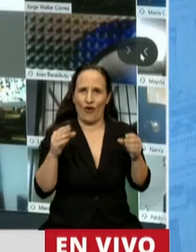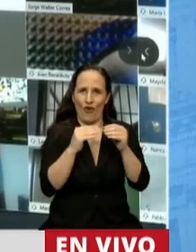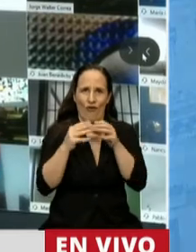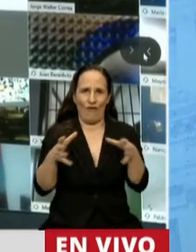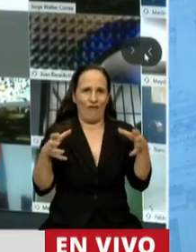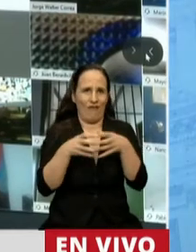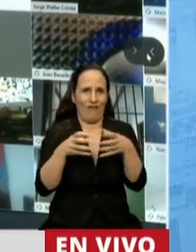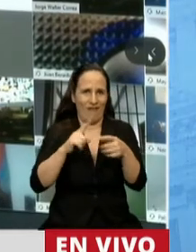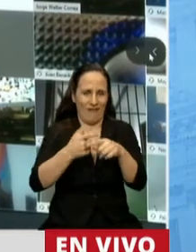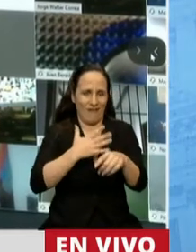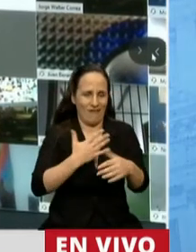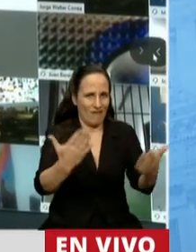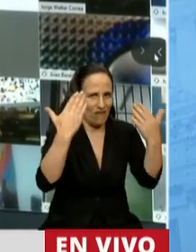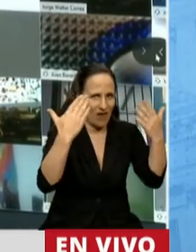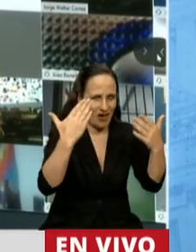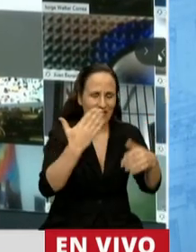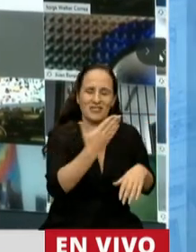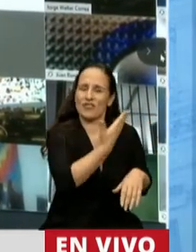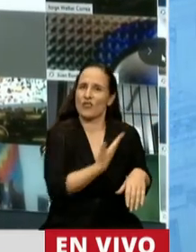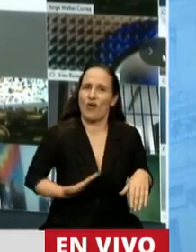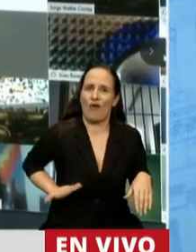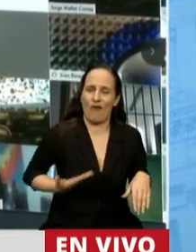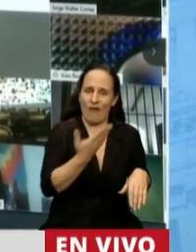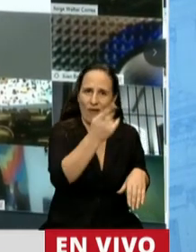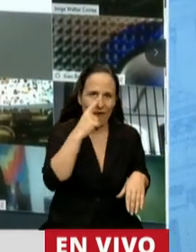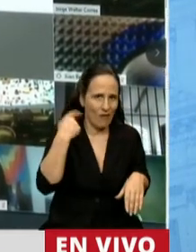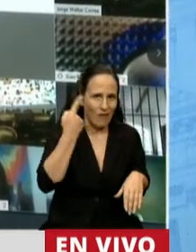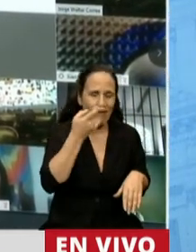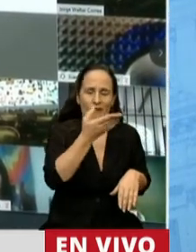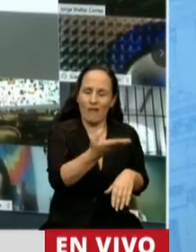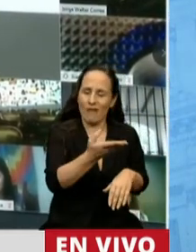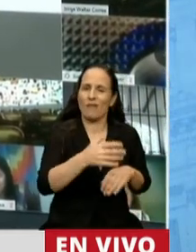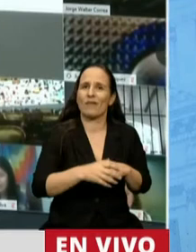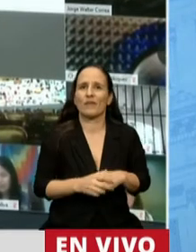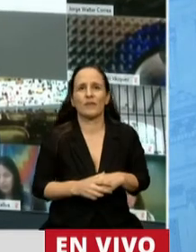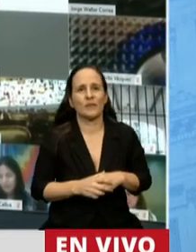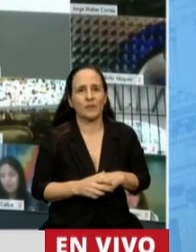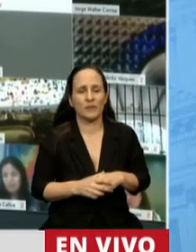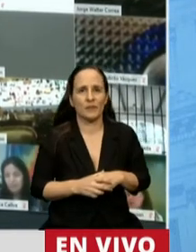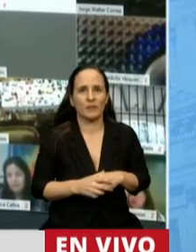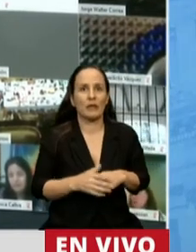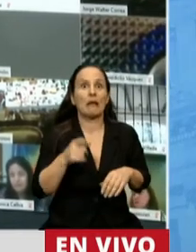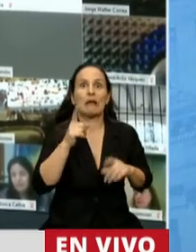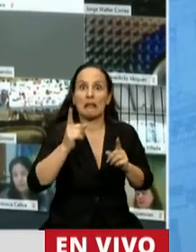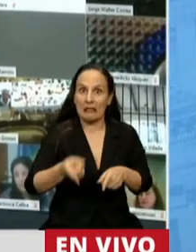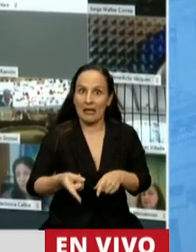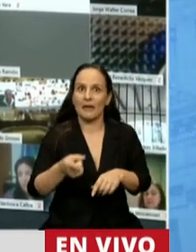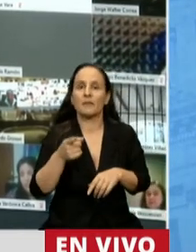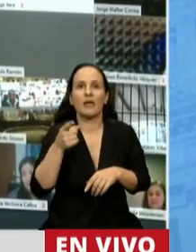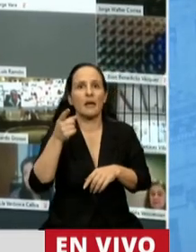compañeros y compañeras de bloque, al señor presidente de la Nación, al compañero Alberto Fernández, y al compañero